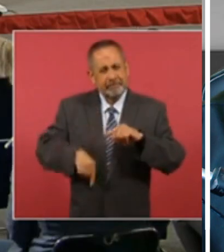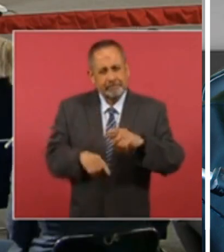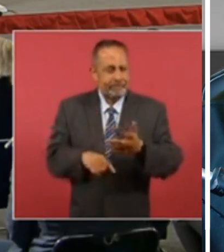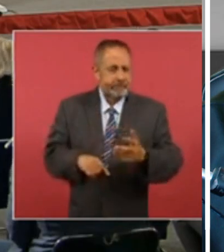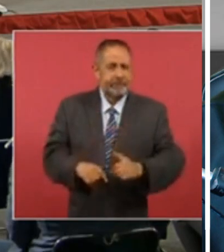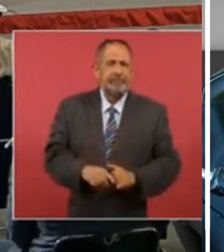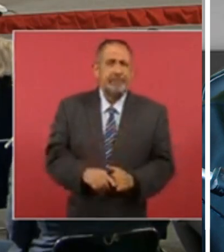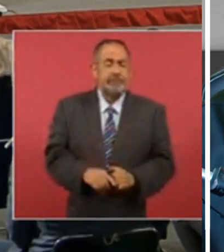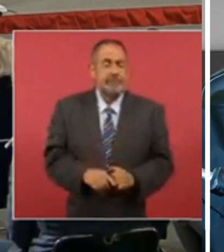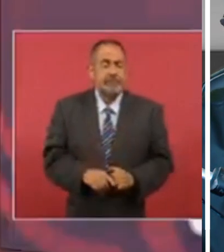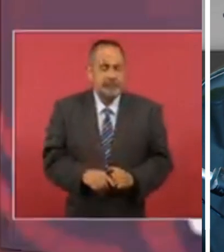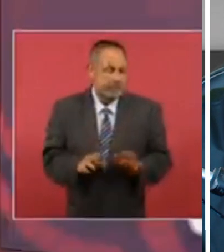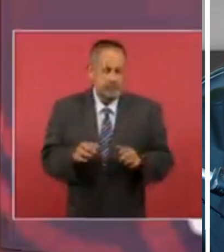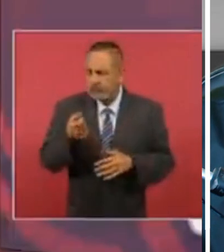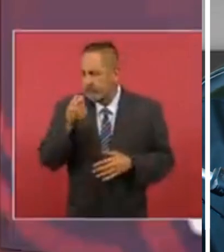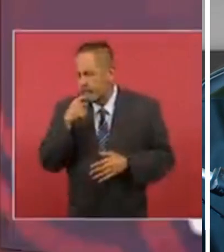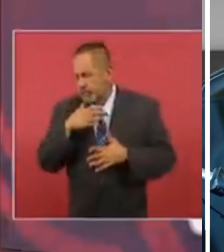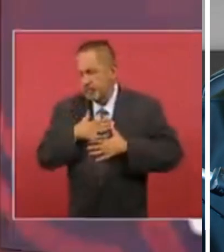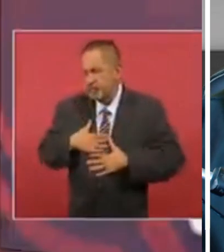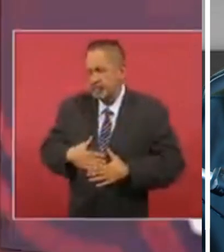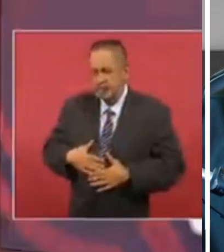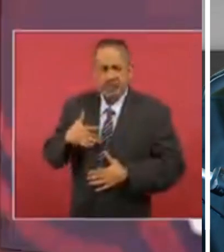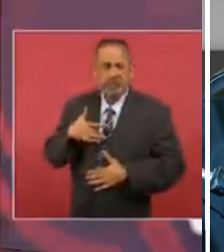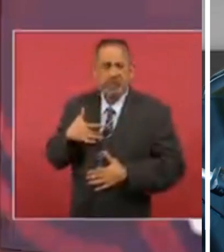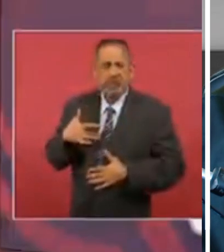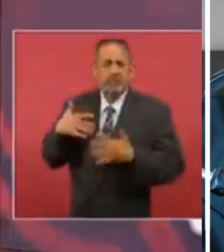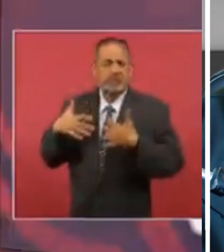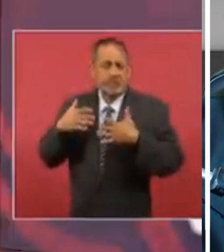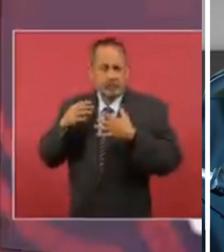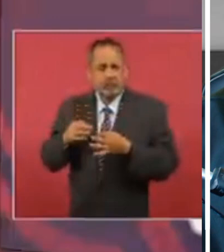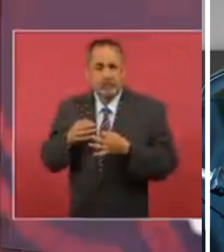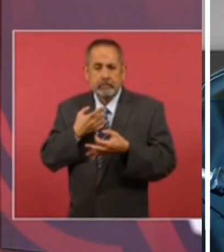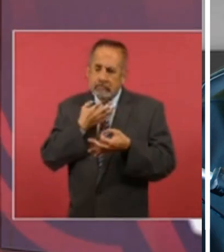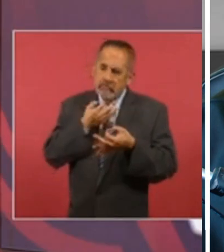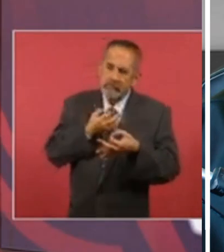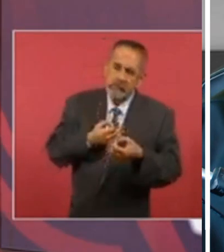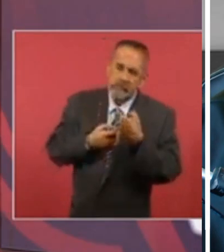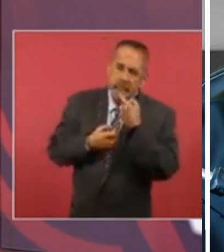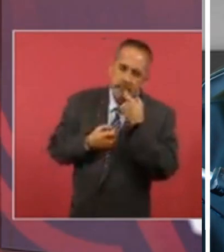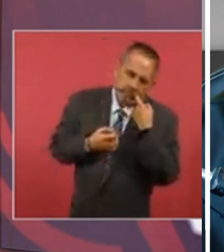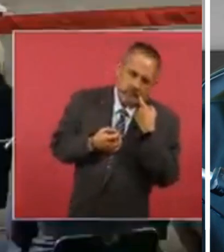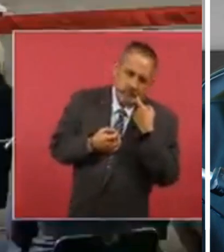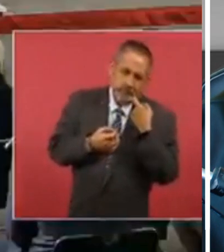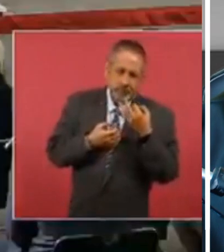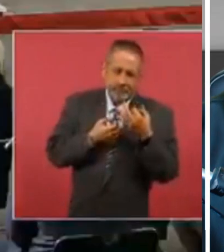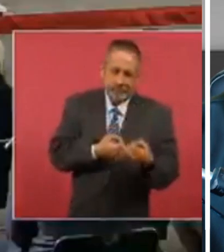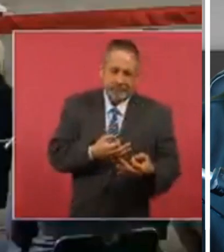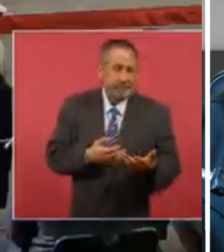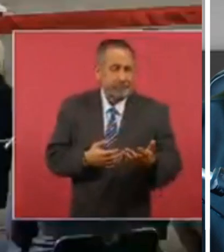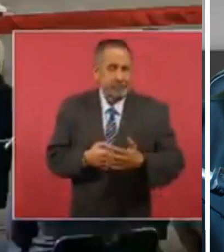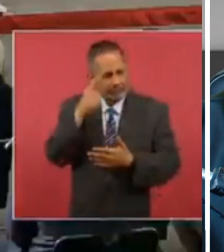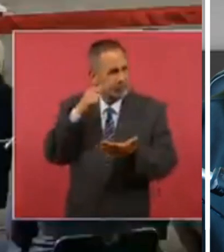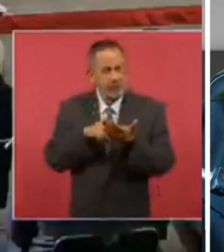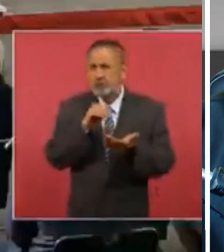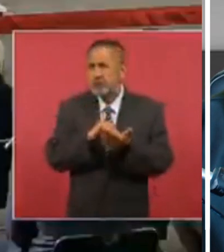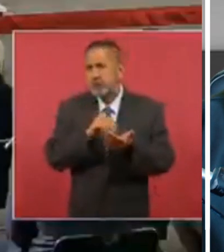que en efecto quitaba el dolor pero era adictiva o es porque creo que